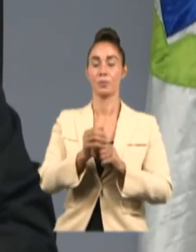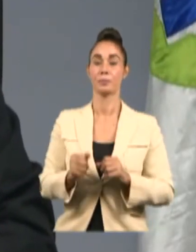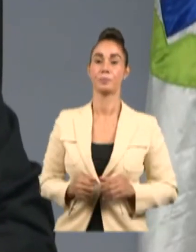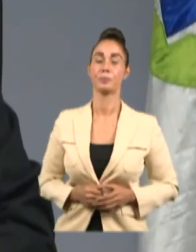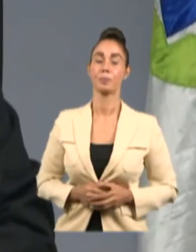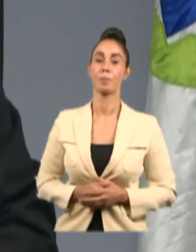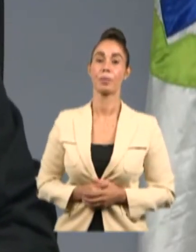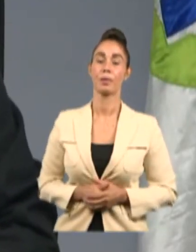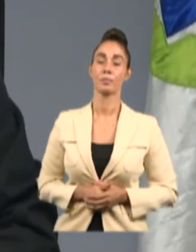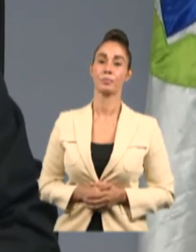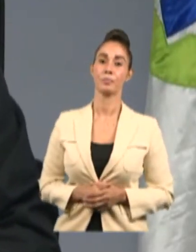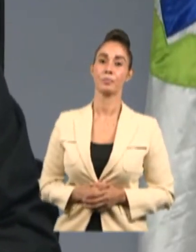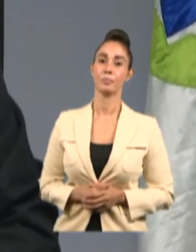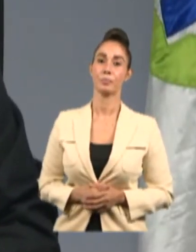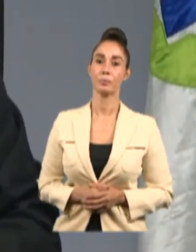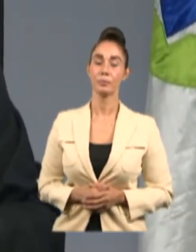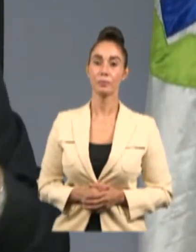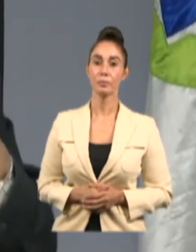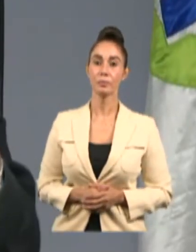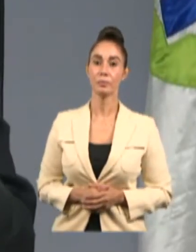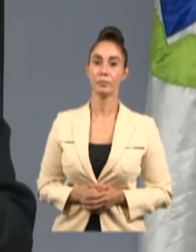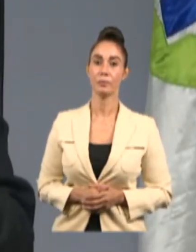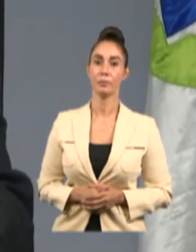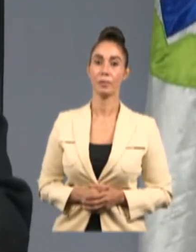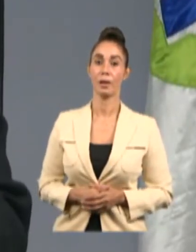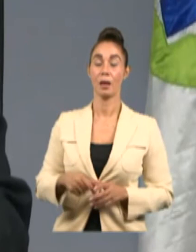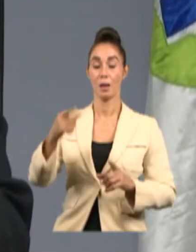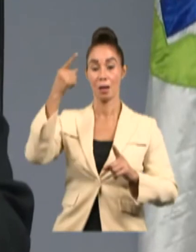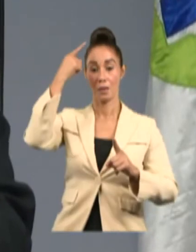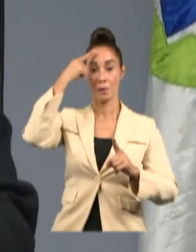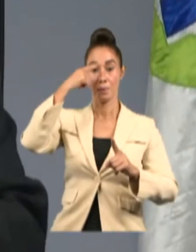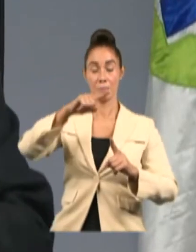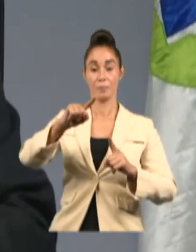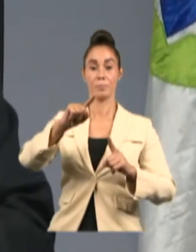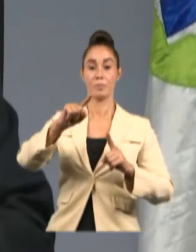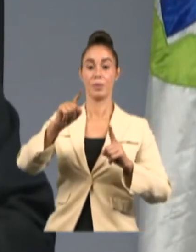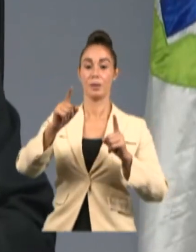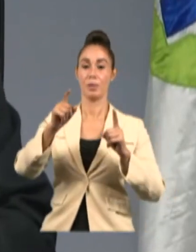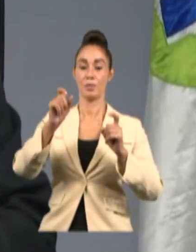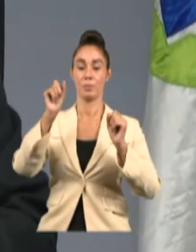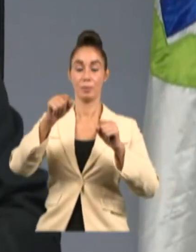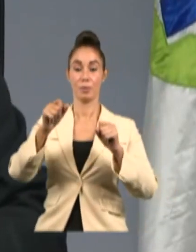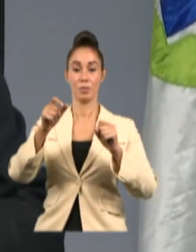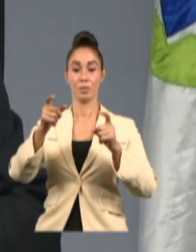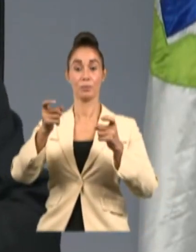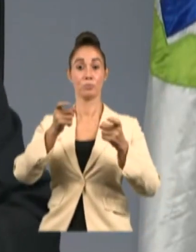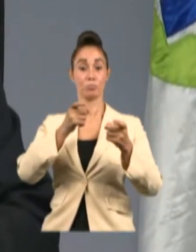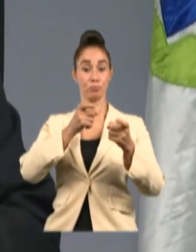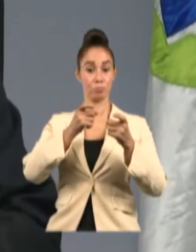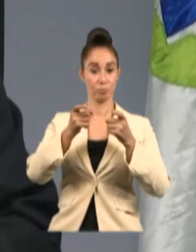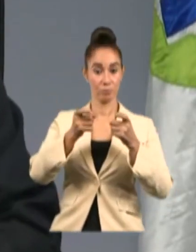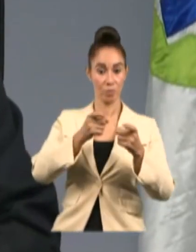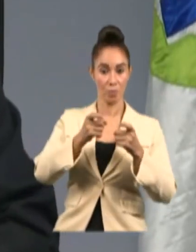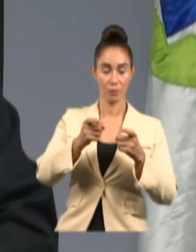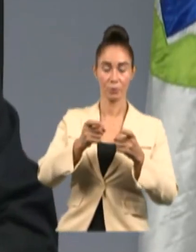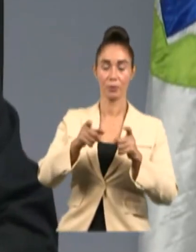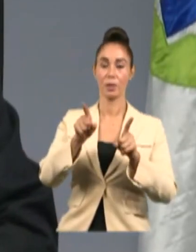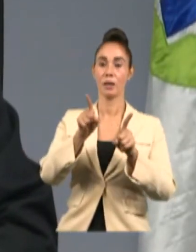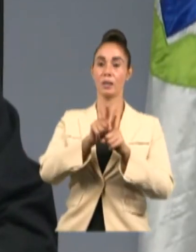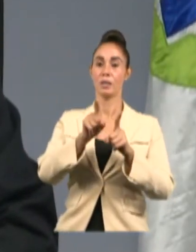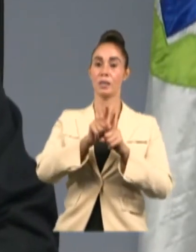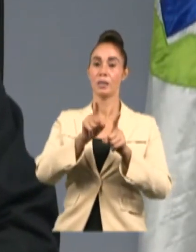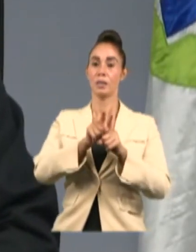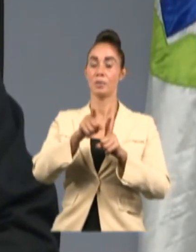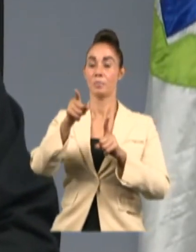establecido con fines de dar garantías de controles adecuados. Eso se ha acompañado